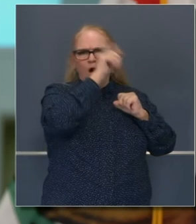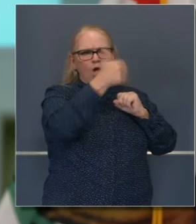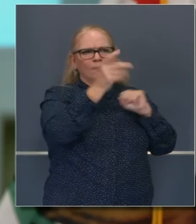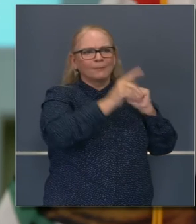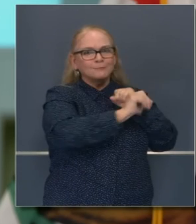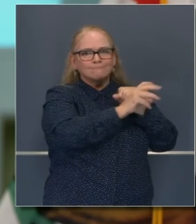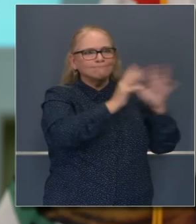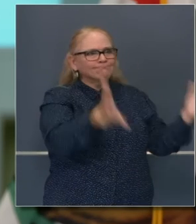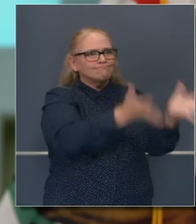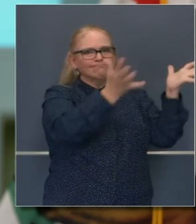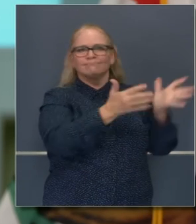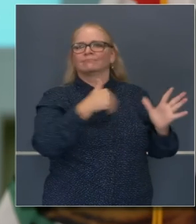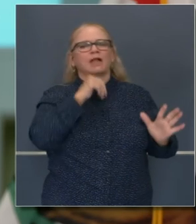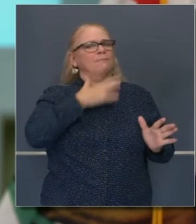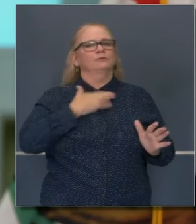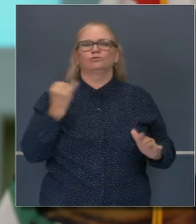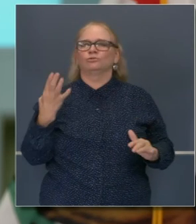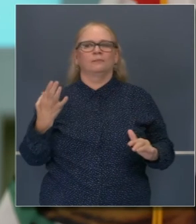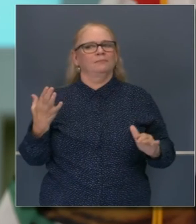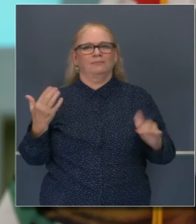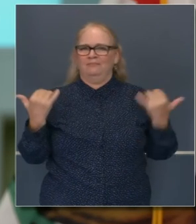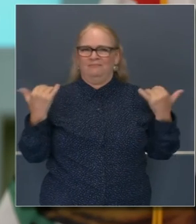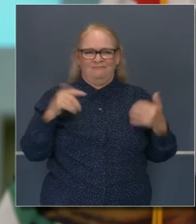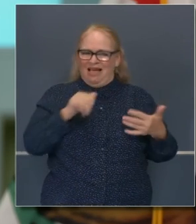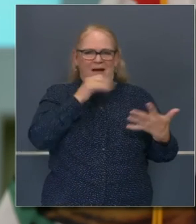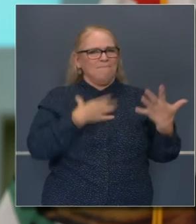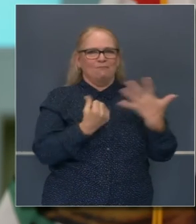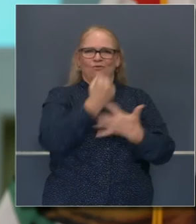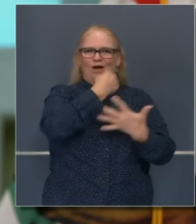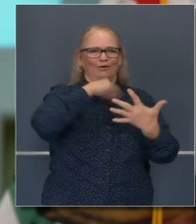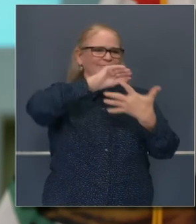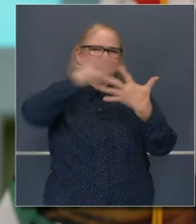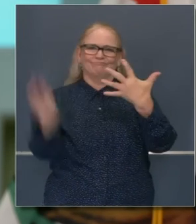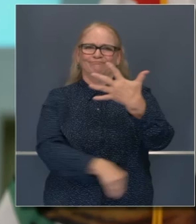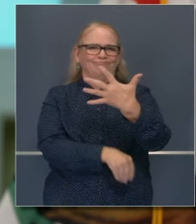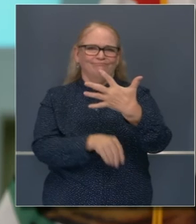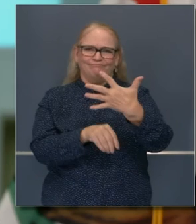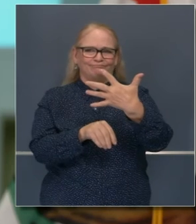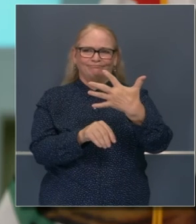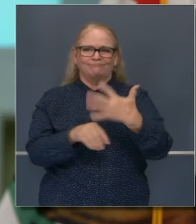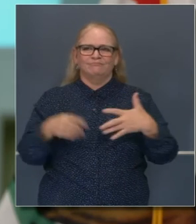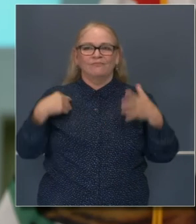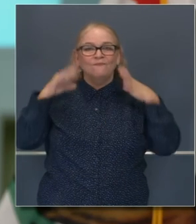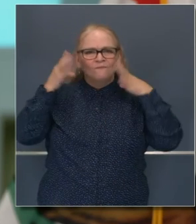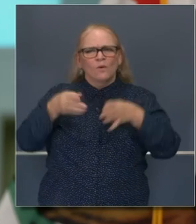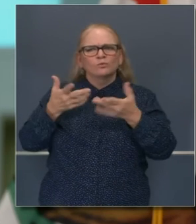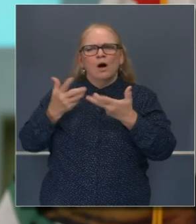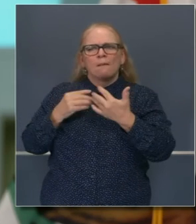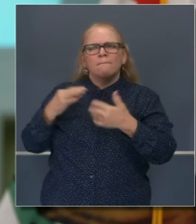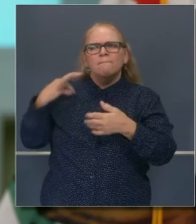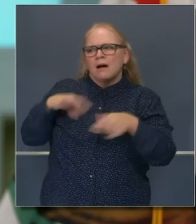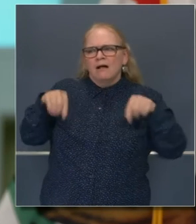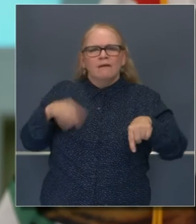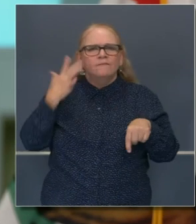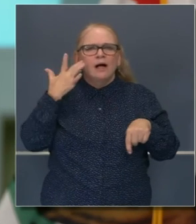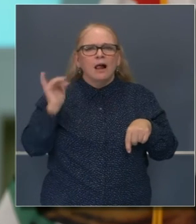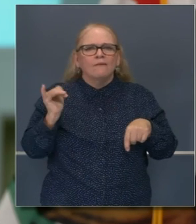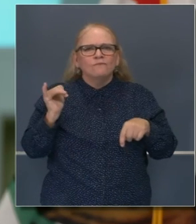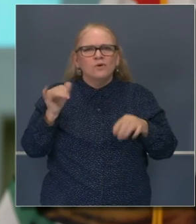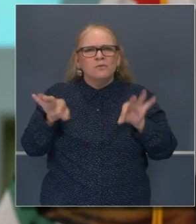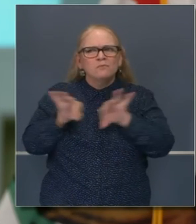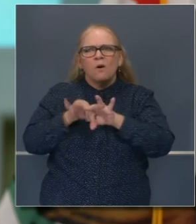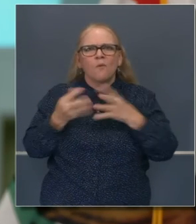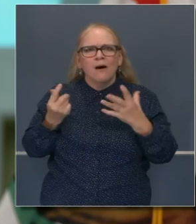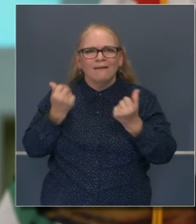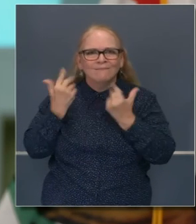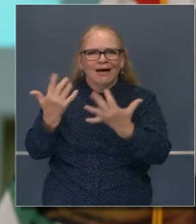campaña para otros. El hacer campaña por causas que impacten y beneficien al Estado de California es